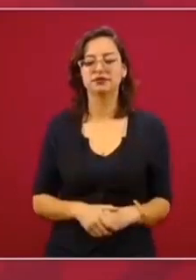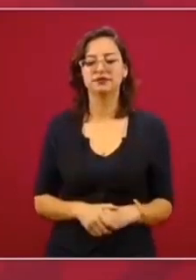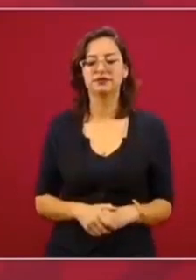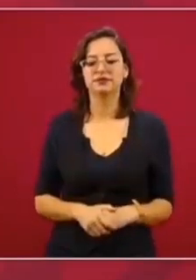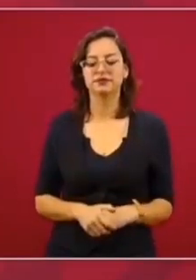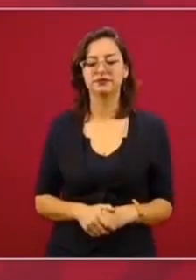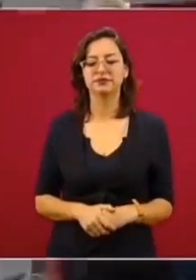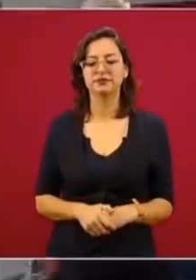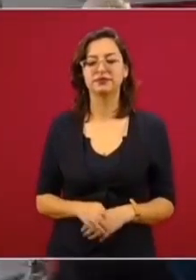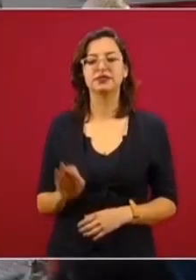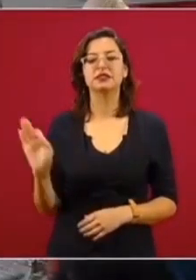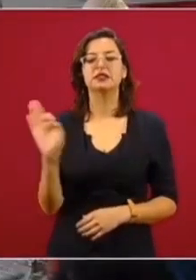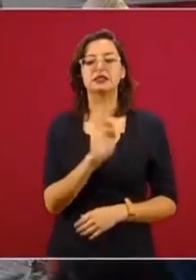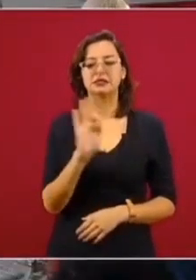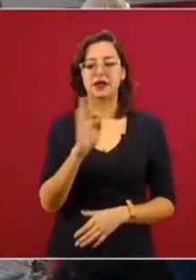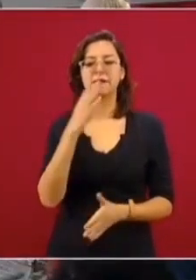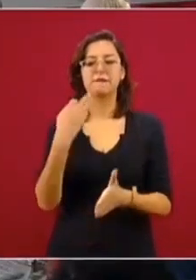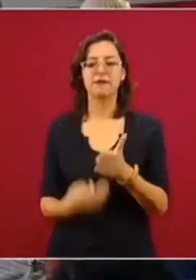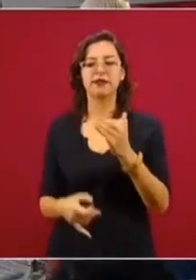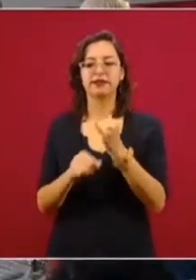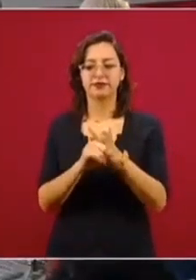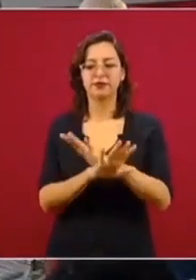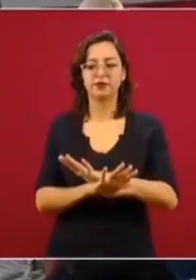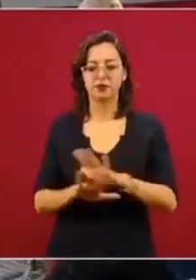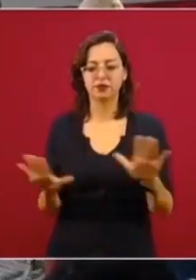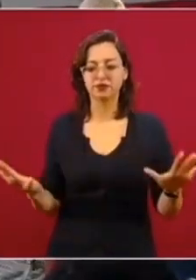hay la información suficiente.